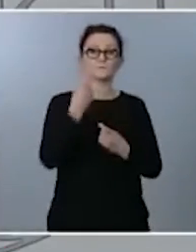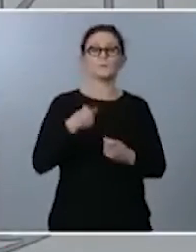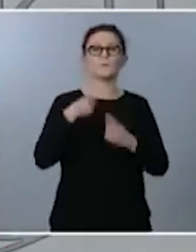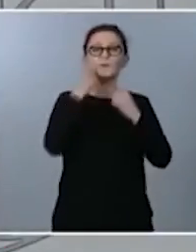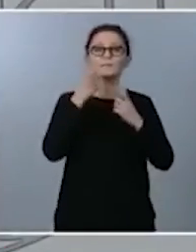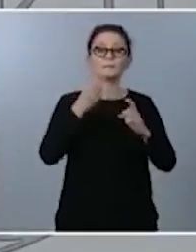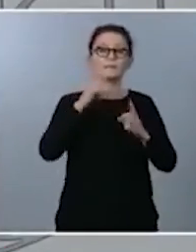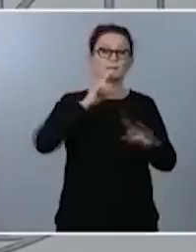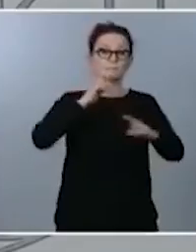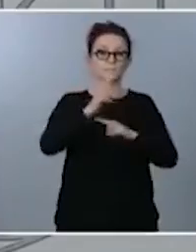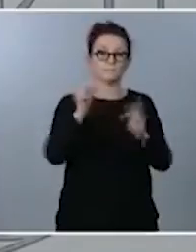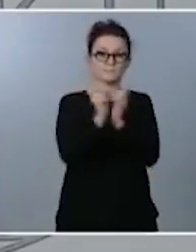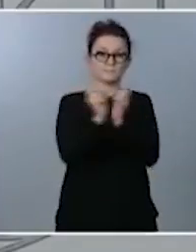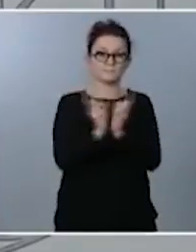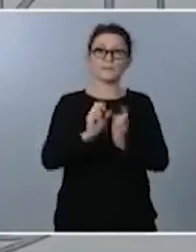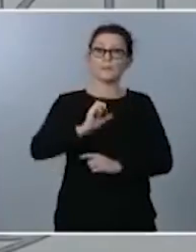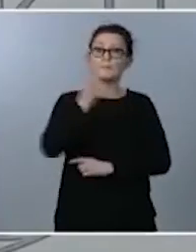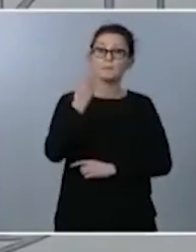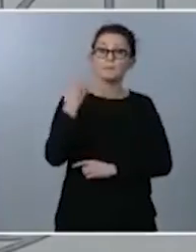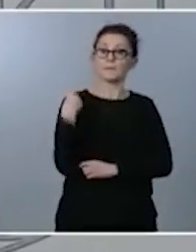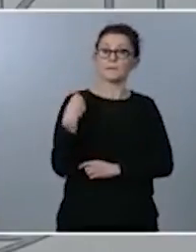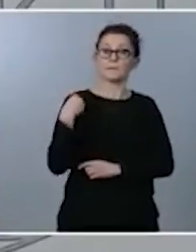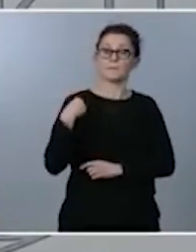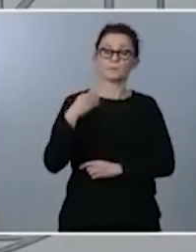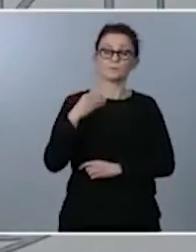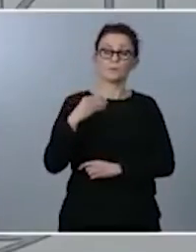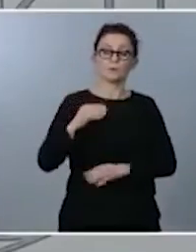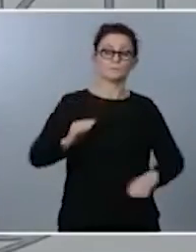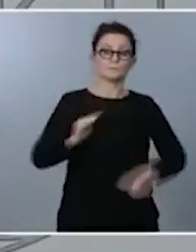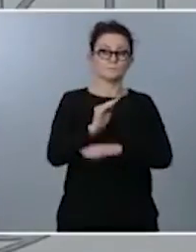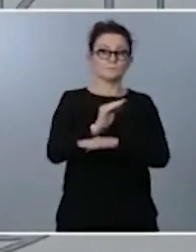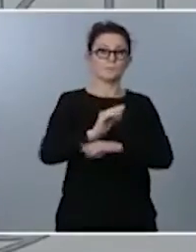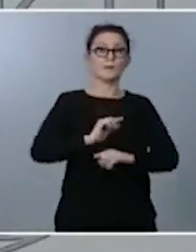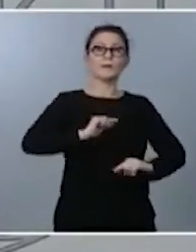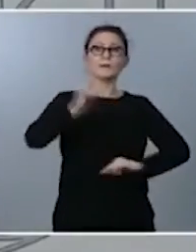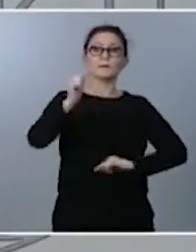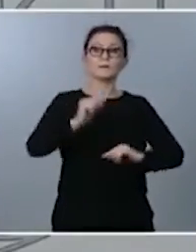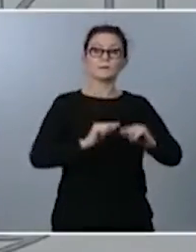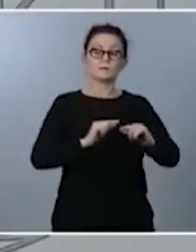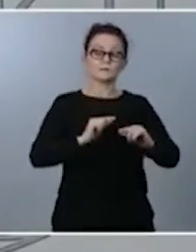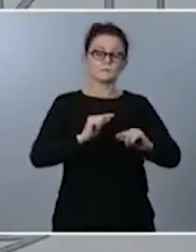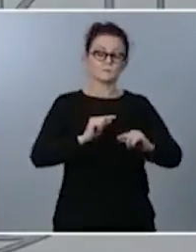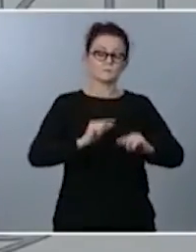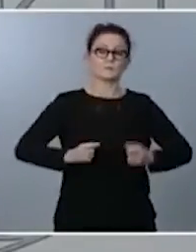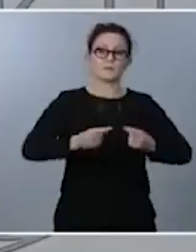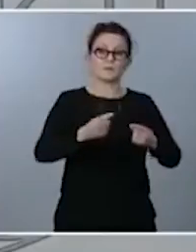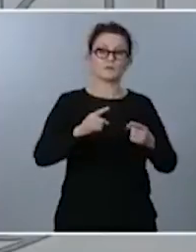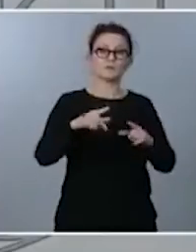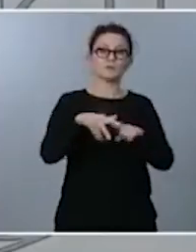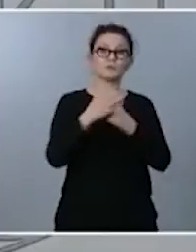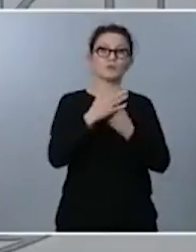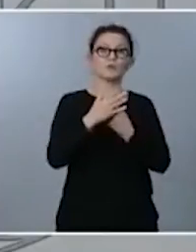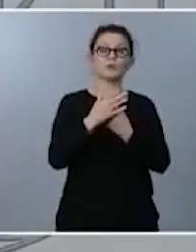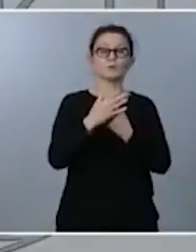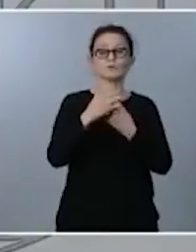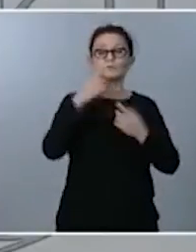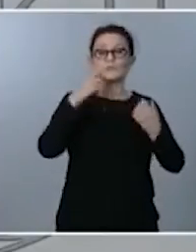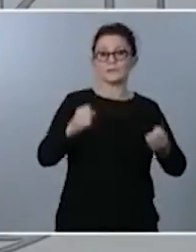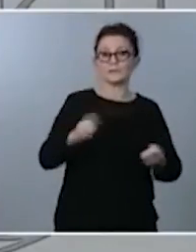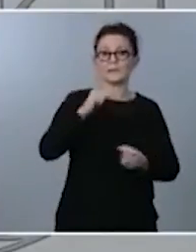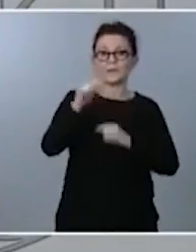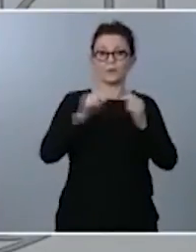pregunta Juande de la dotación de los gastos que conlleva esta situación sanitario pandémica es evidente que el Gobierno de España